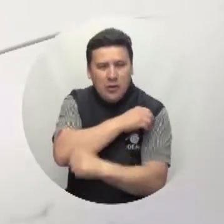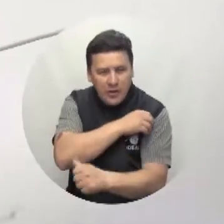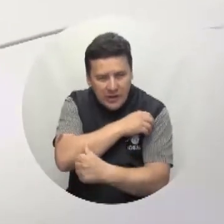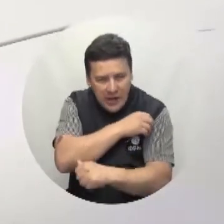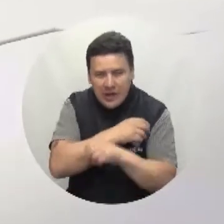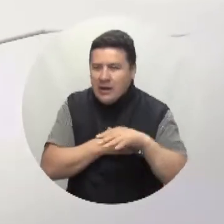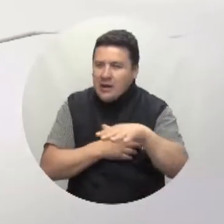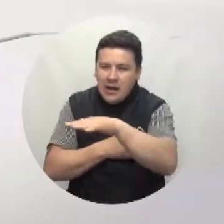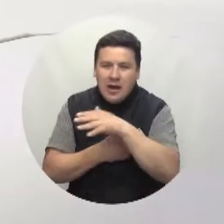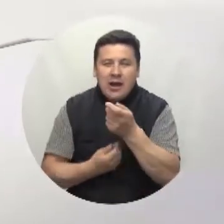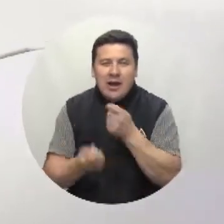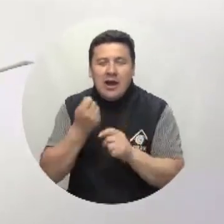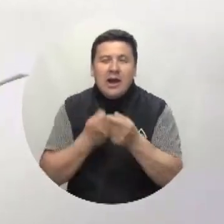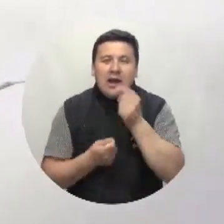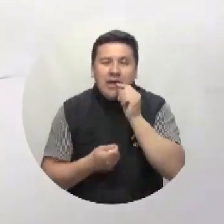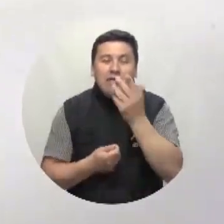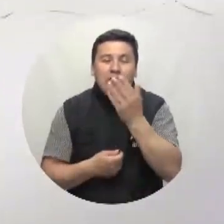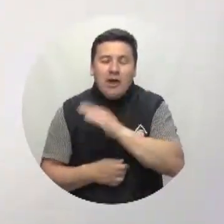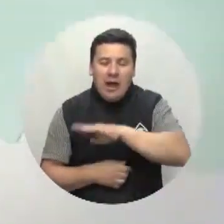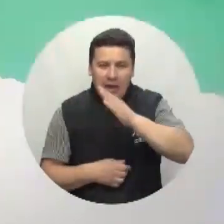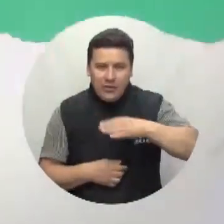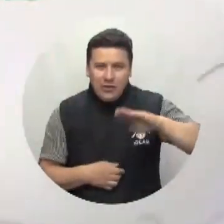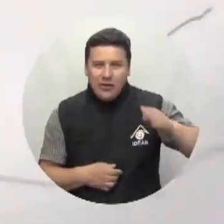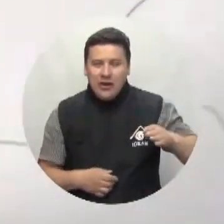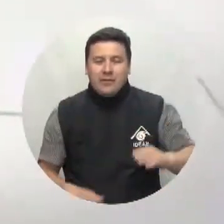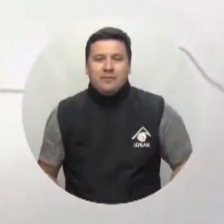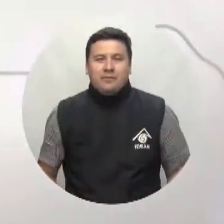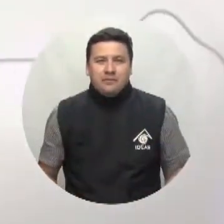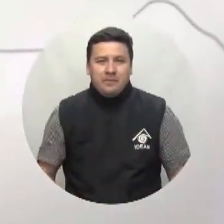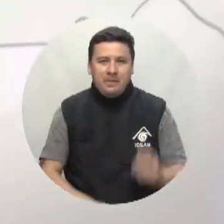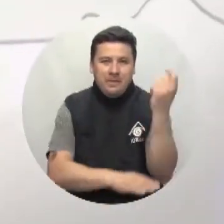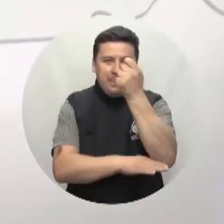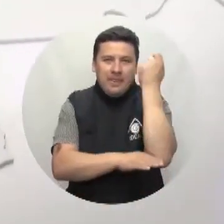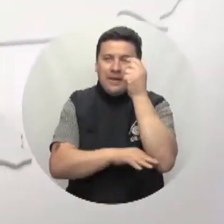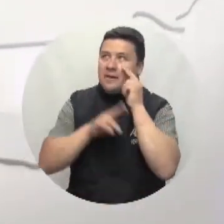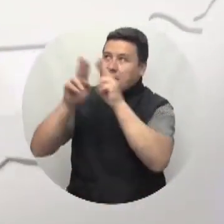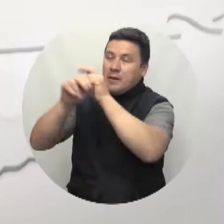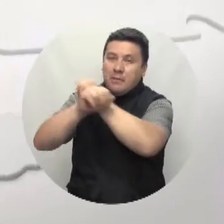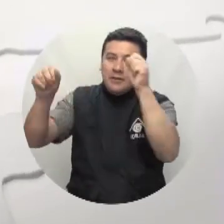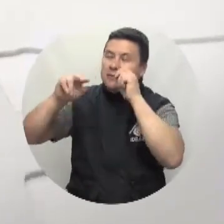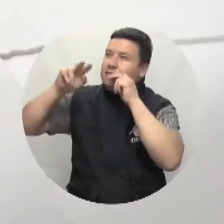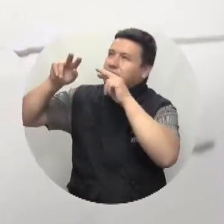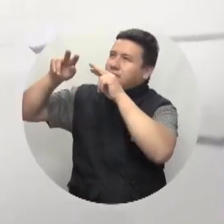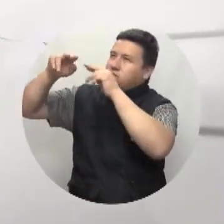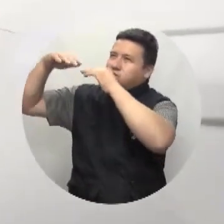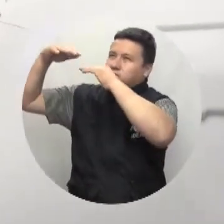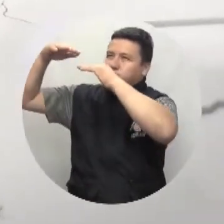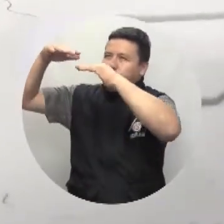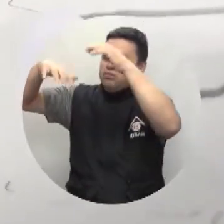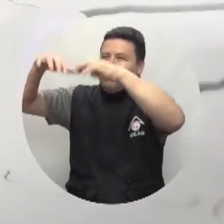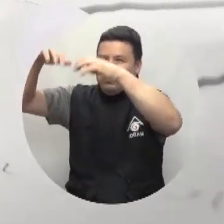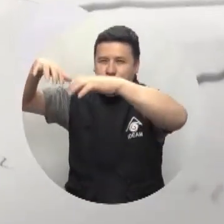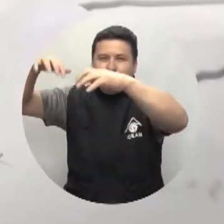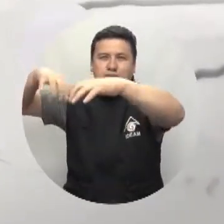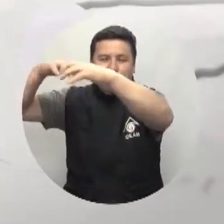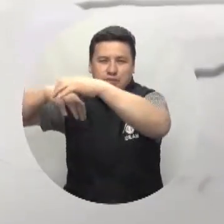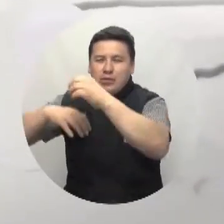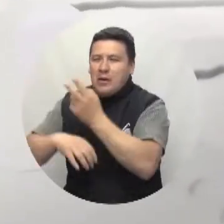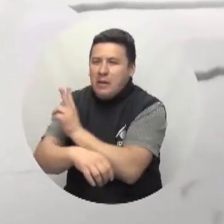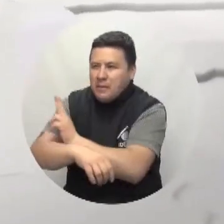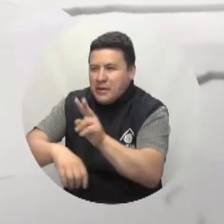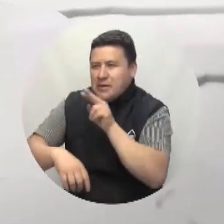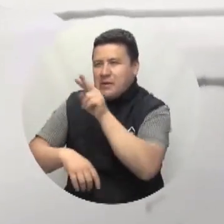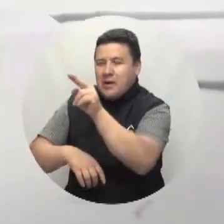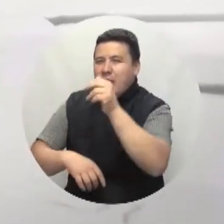Boyacá, en el eje Cafetero y en Antioquia En los llanos orientales la mañana se estima con presencia de lluvias en el oriente del